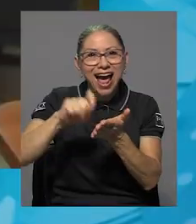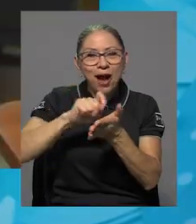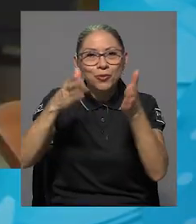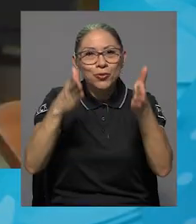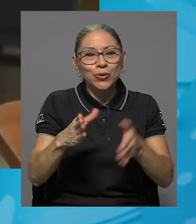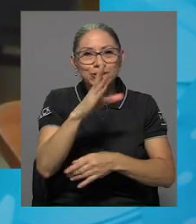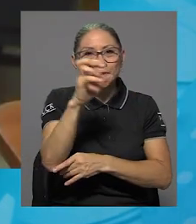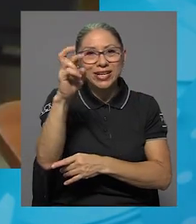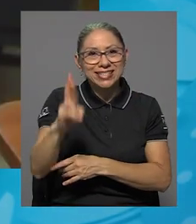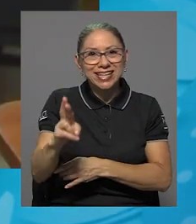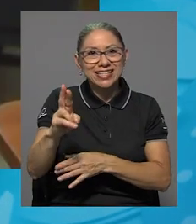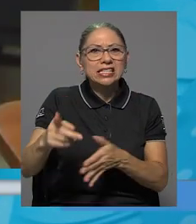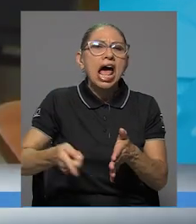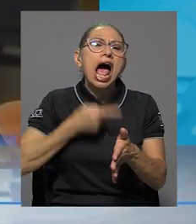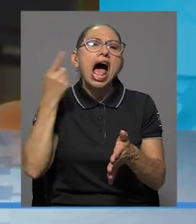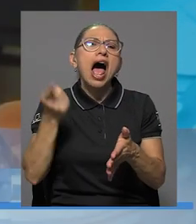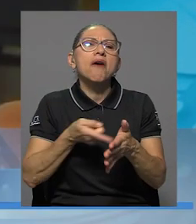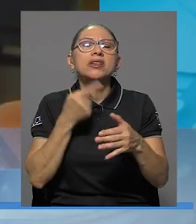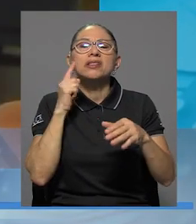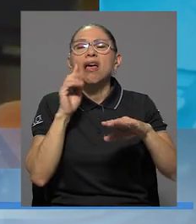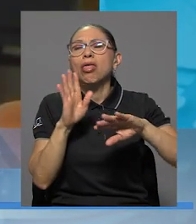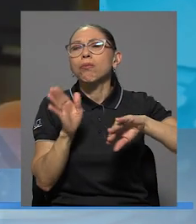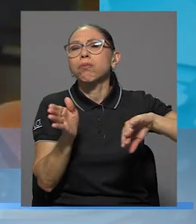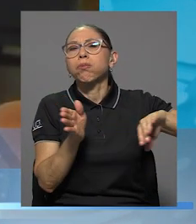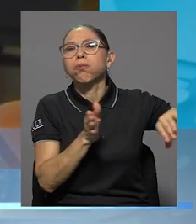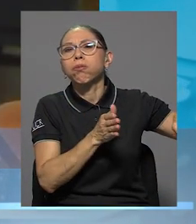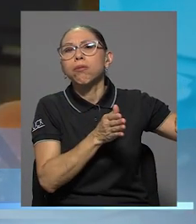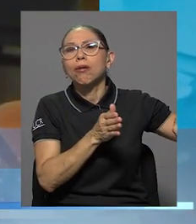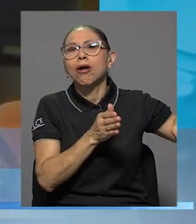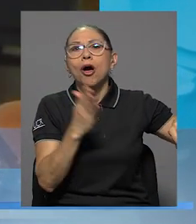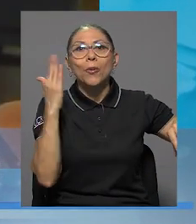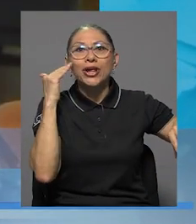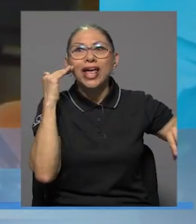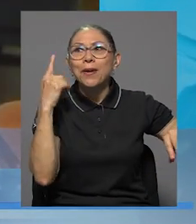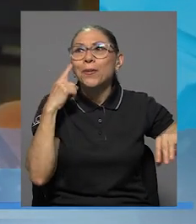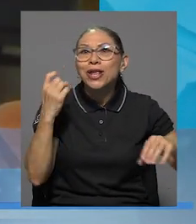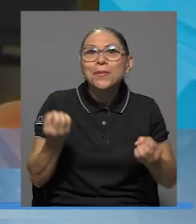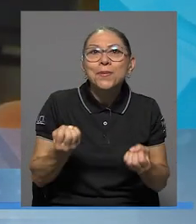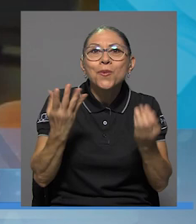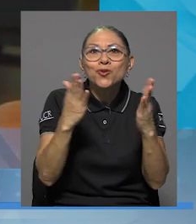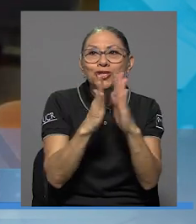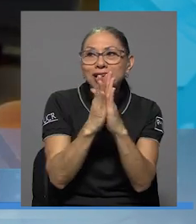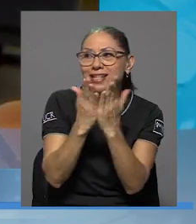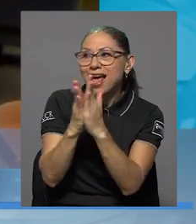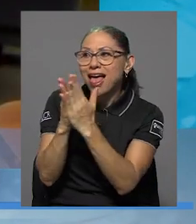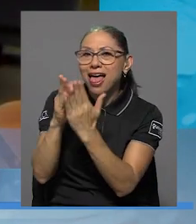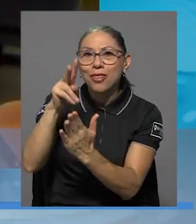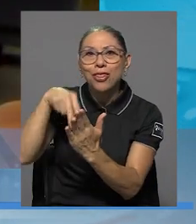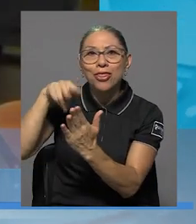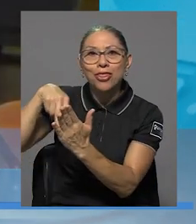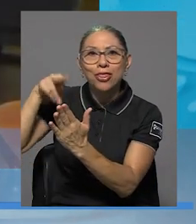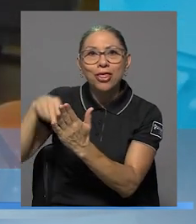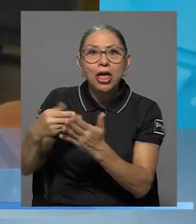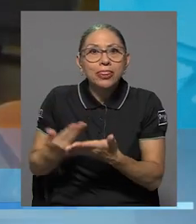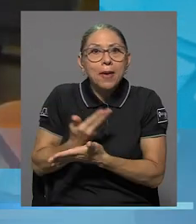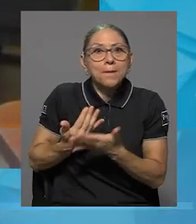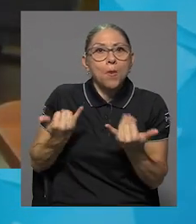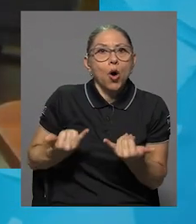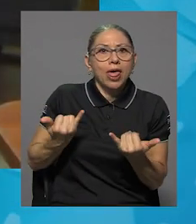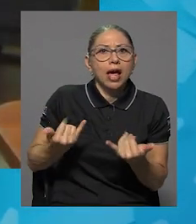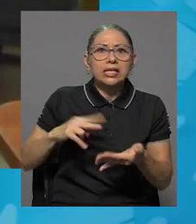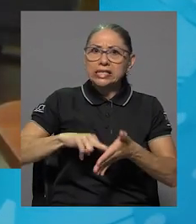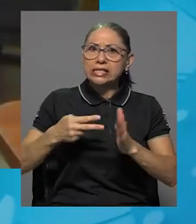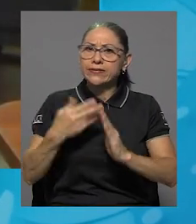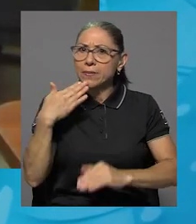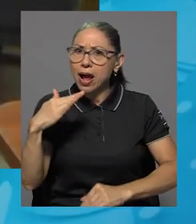porque a veces se deja muy de lado porque hay mucha literatura que se pone de moda, ¿verdad? Y no porque se ponga de moda es que es mala,